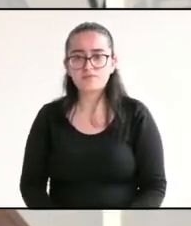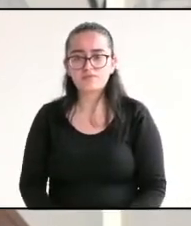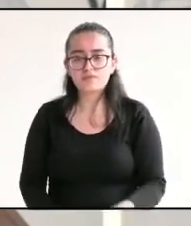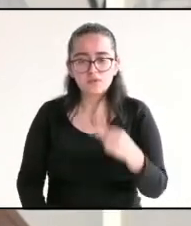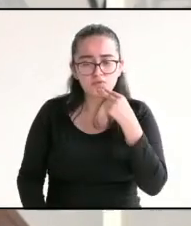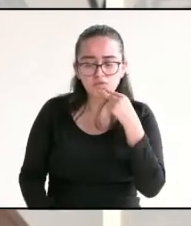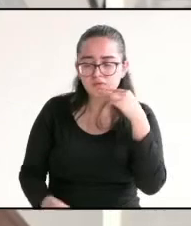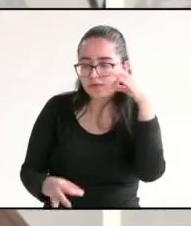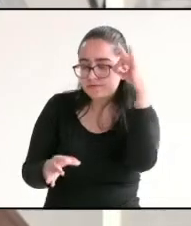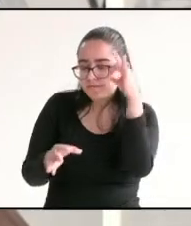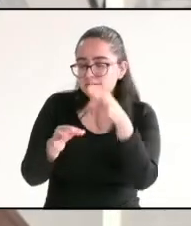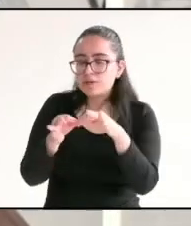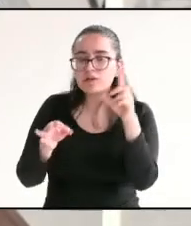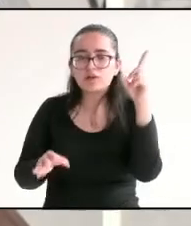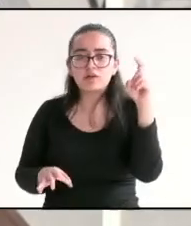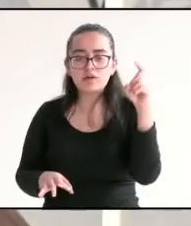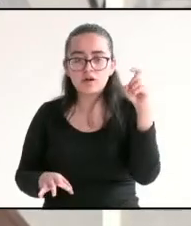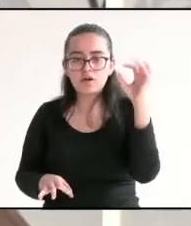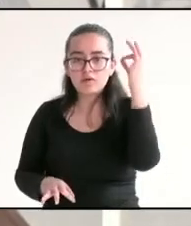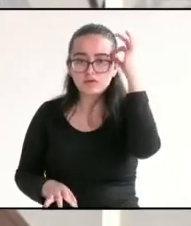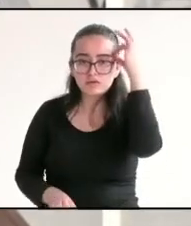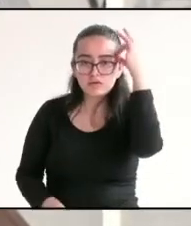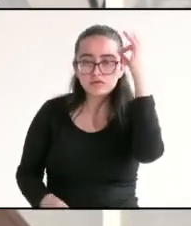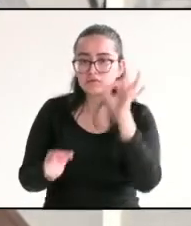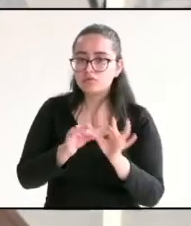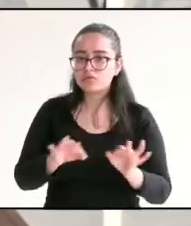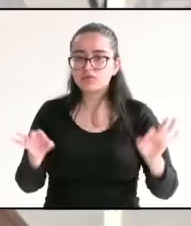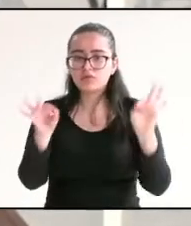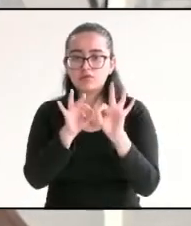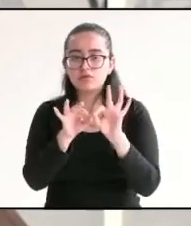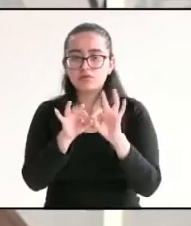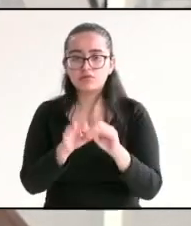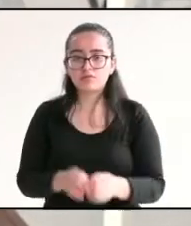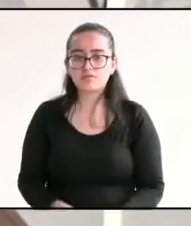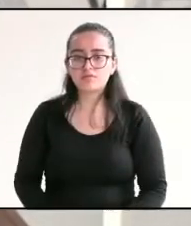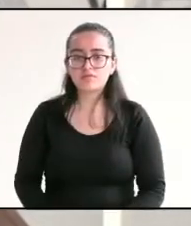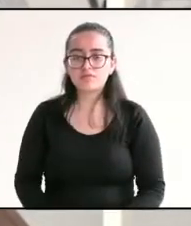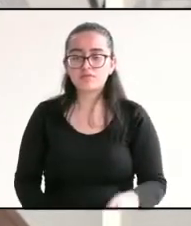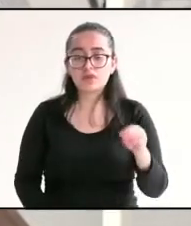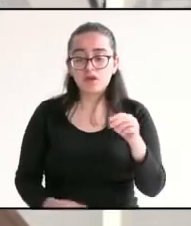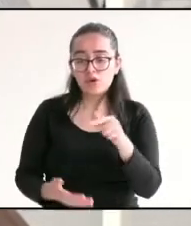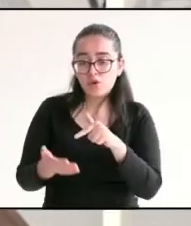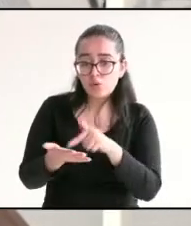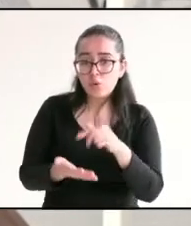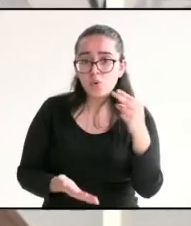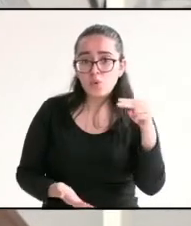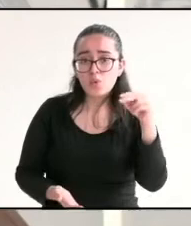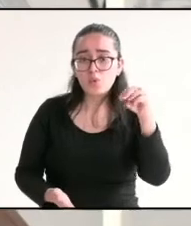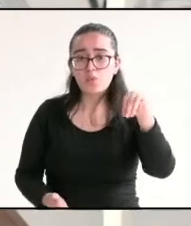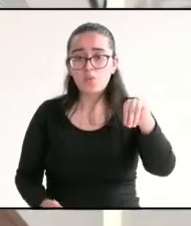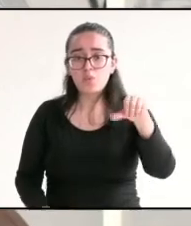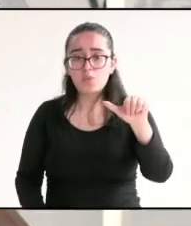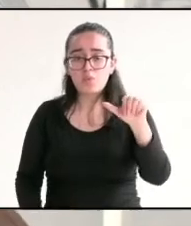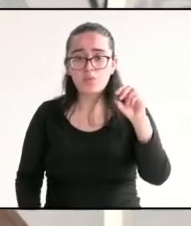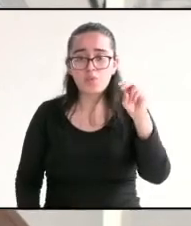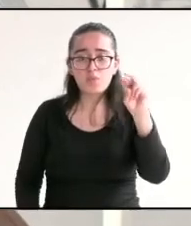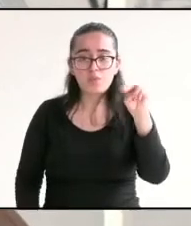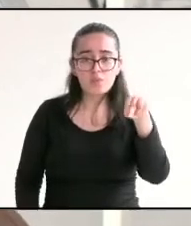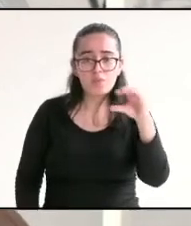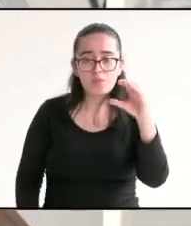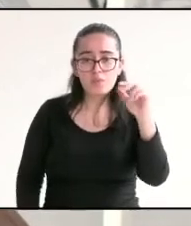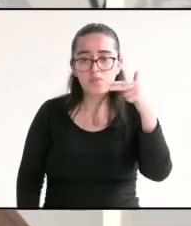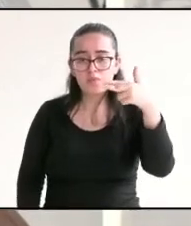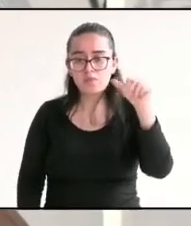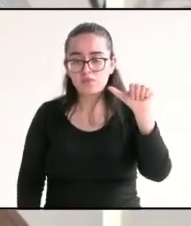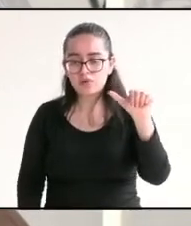a este servicio. Además, decirles que en La Mancha se ha estado trabajando con el tema del dragado de la laguna